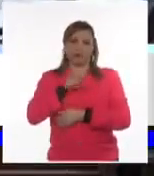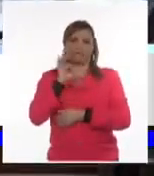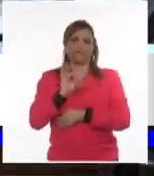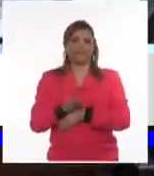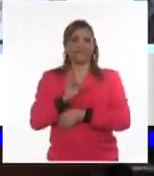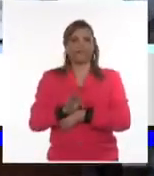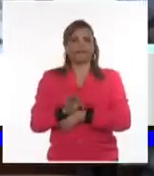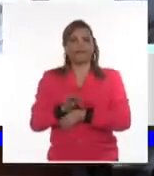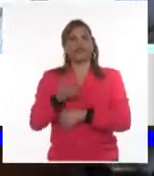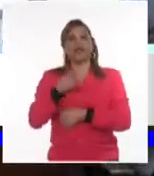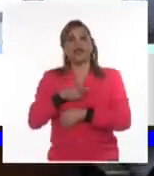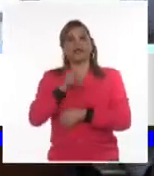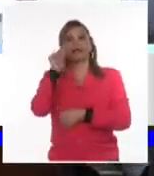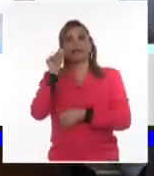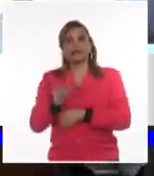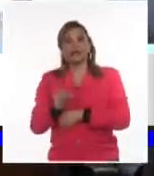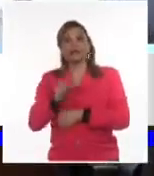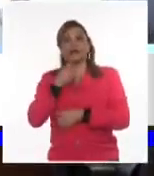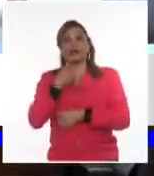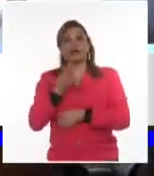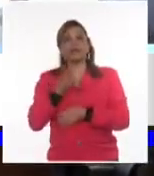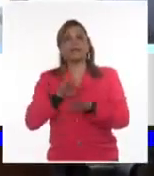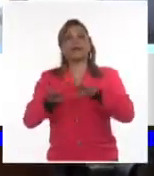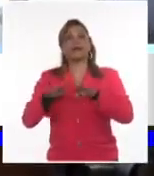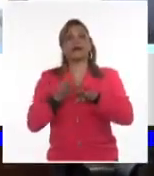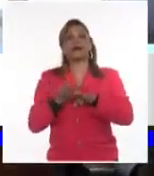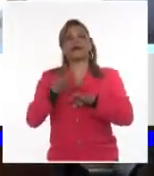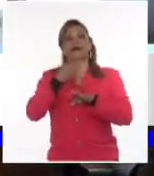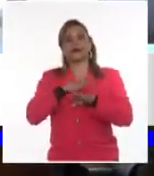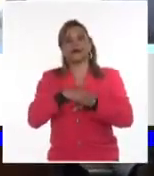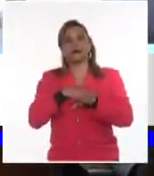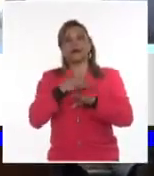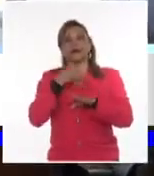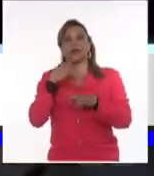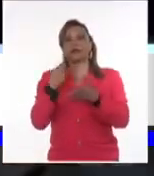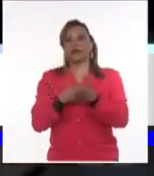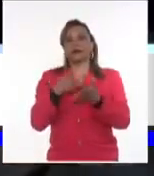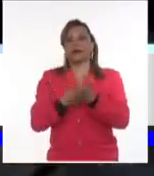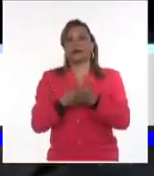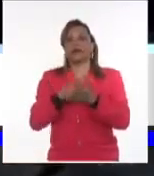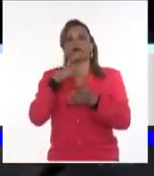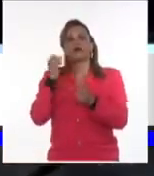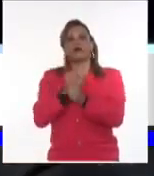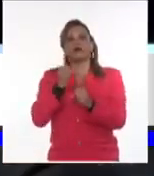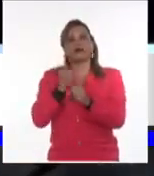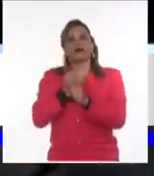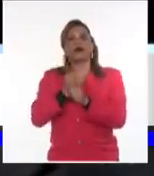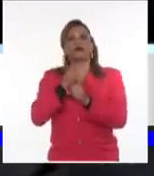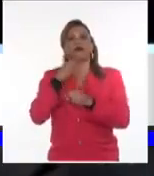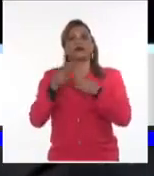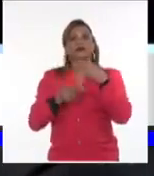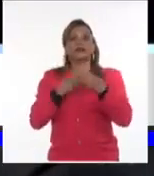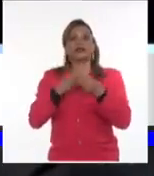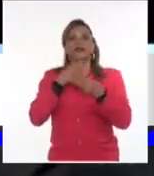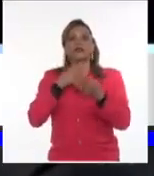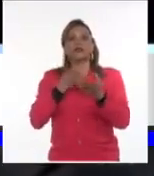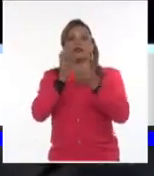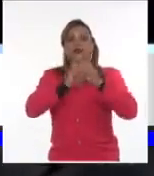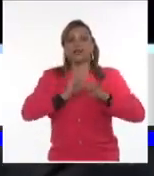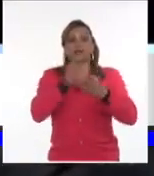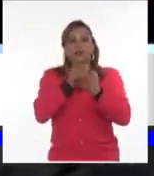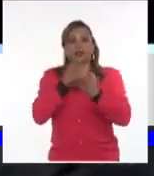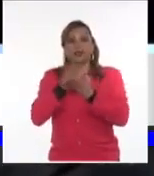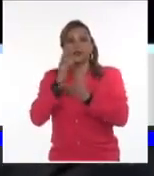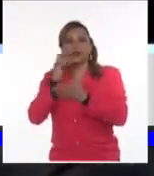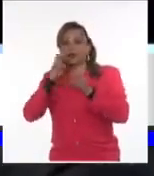caso, los involucrados fueron preparados y ejercieron una labor de inteligencia mediante el estudio de los lugares y la